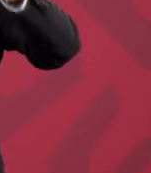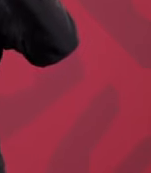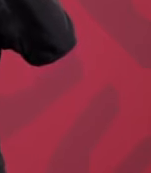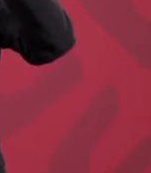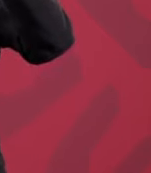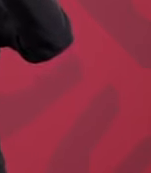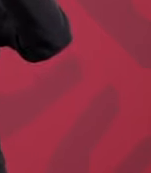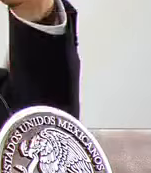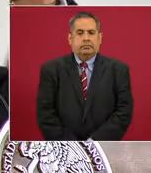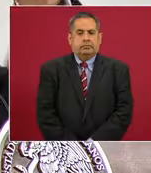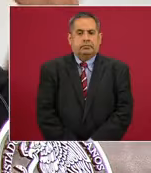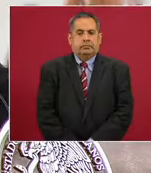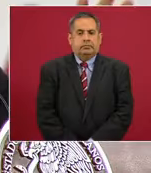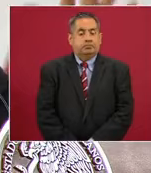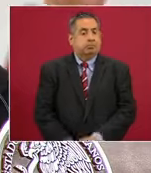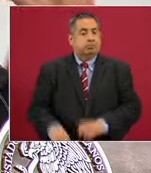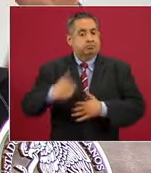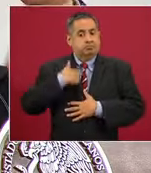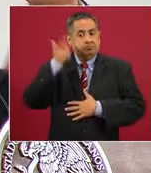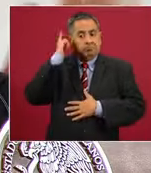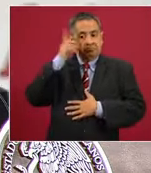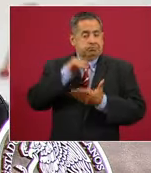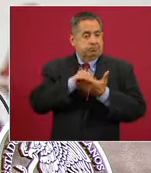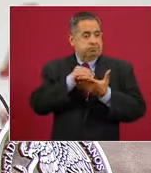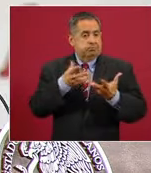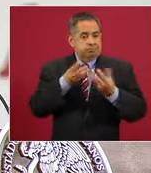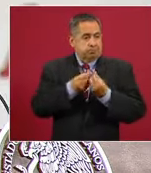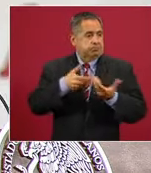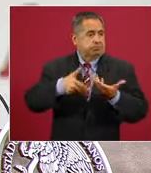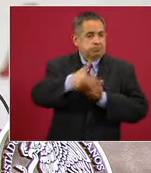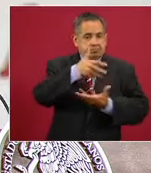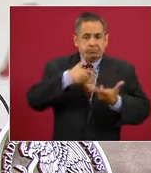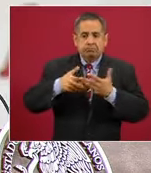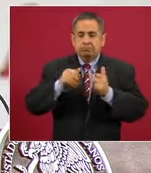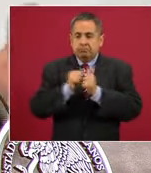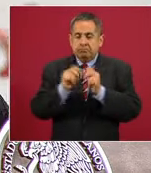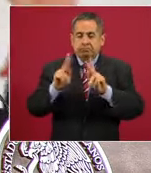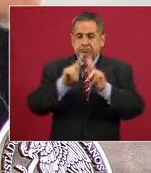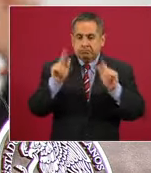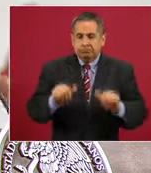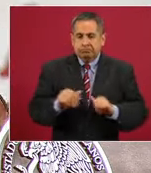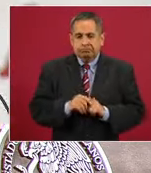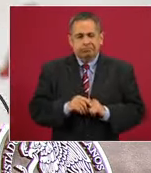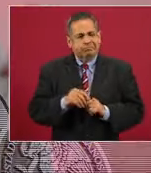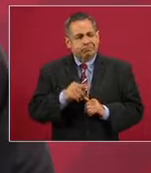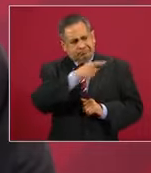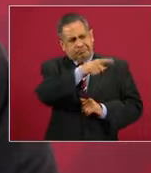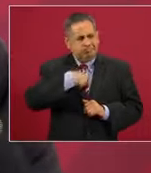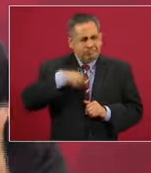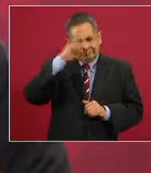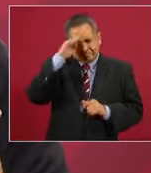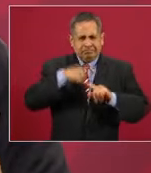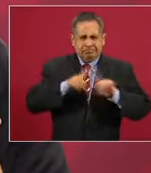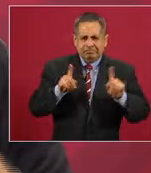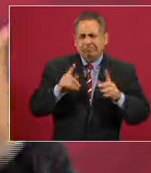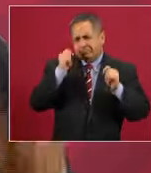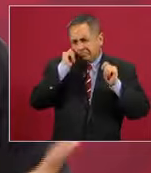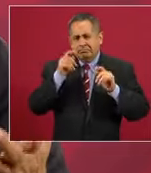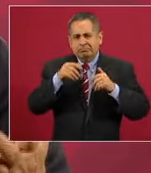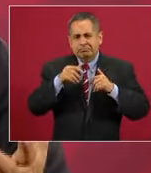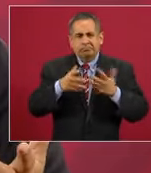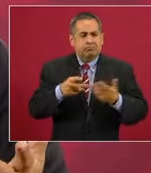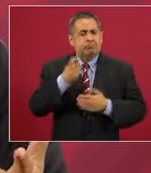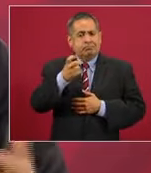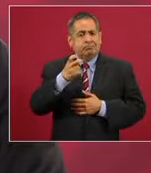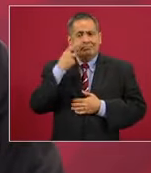sigamos conviviendo en paz aún con nuestras diferencias. Además, porque